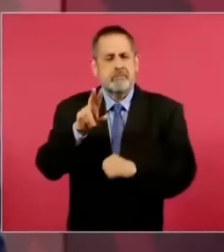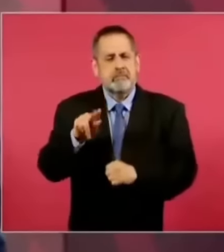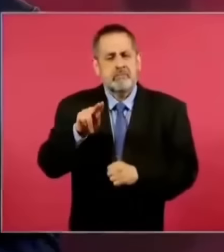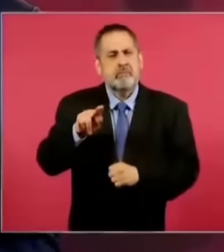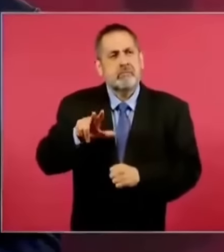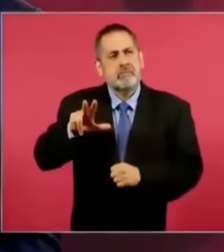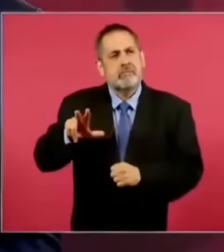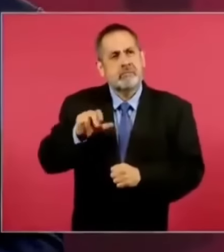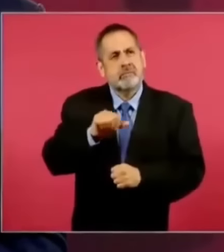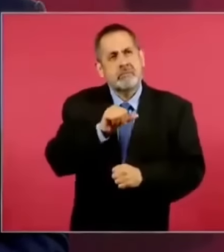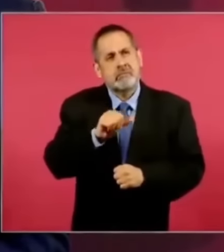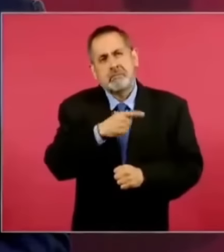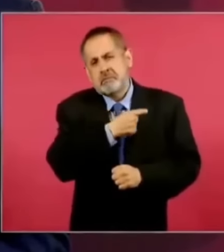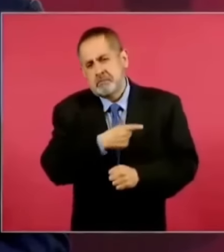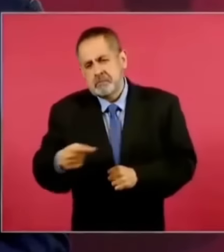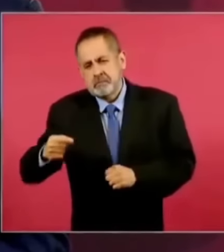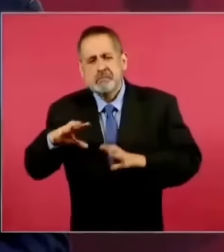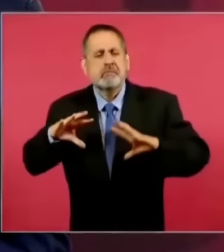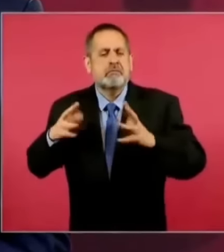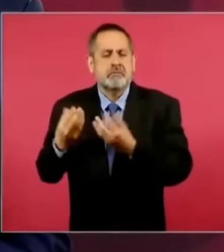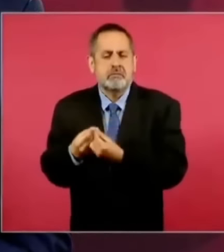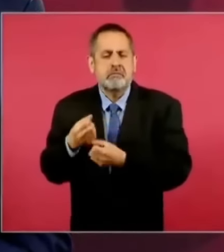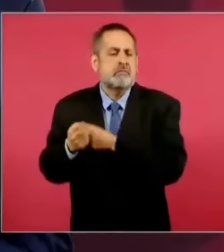a la fecha, ¿cuántos años son?